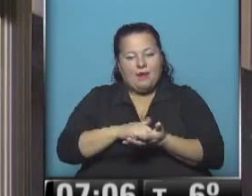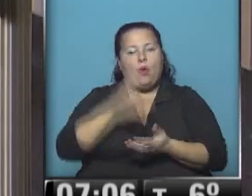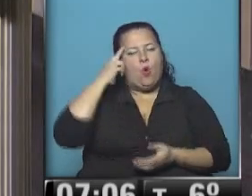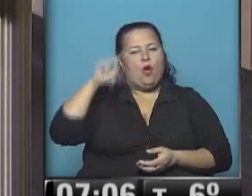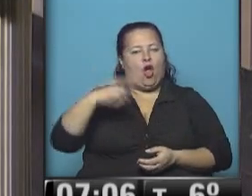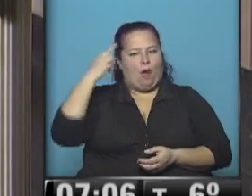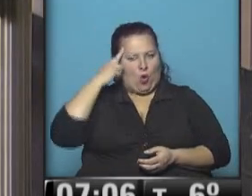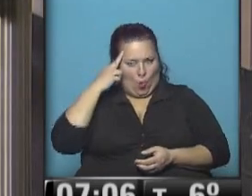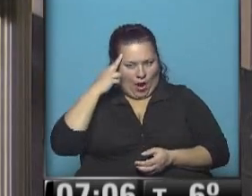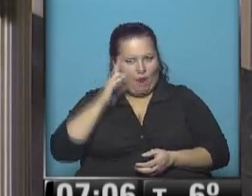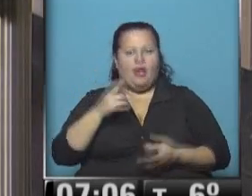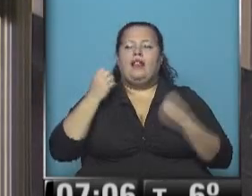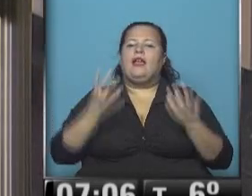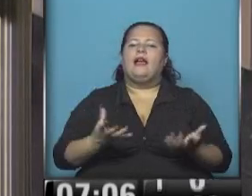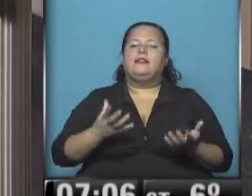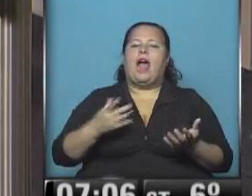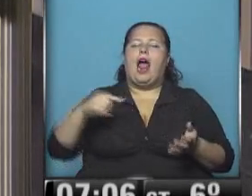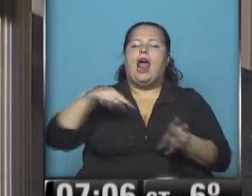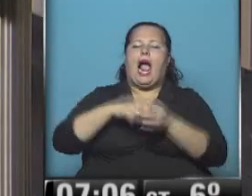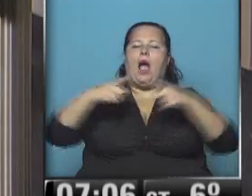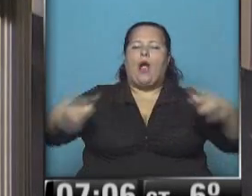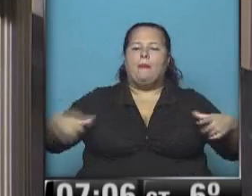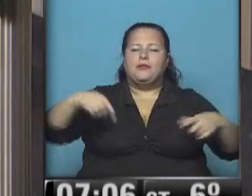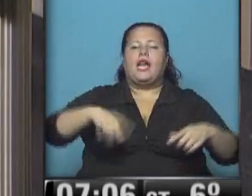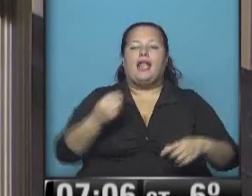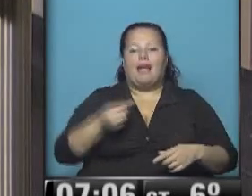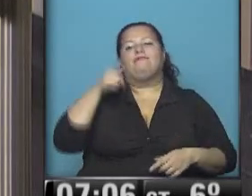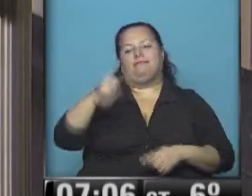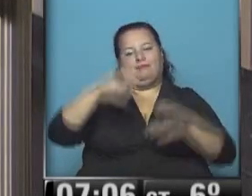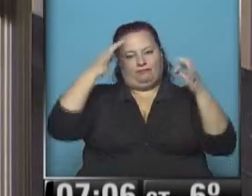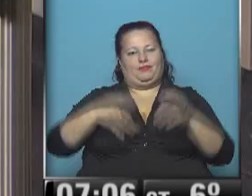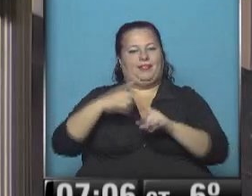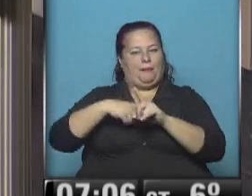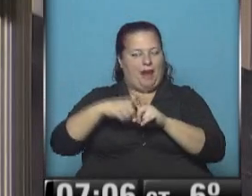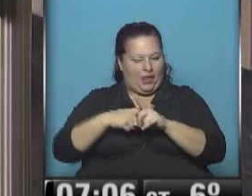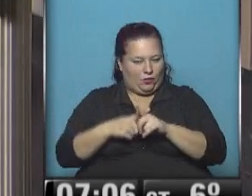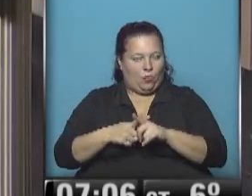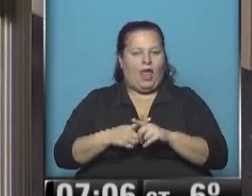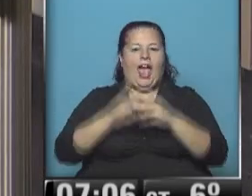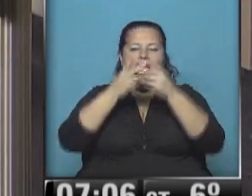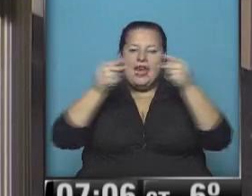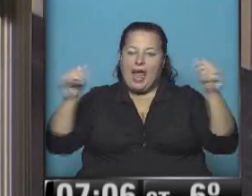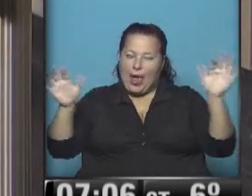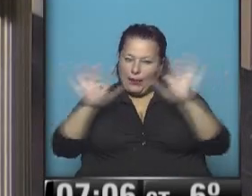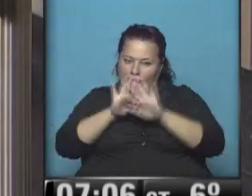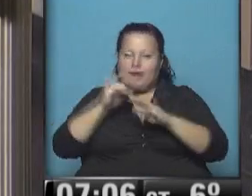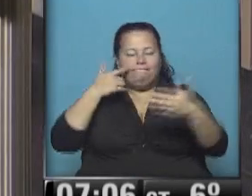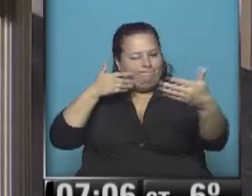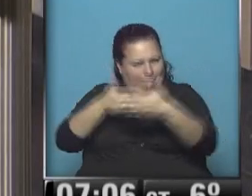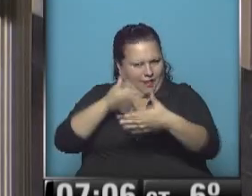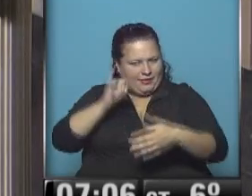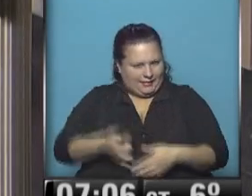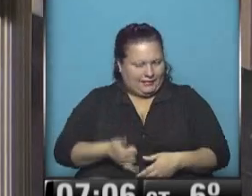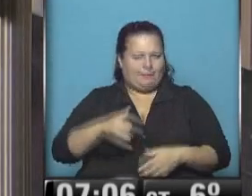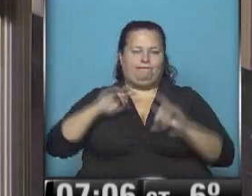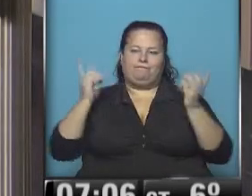9,9. A ver qué pasa dentro de la ciudad de Buenos Aires. Este es el valor registrado. La neblina sí reduce la visibilidad